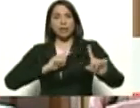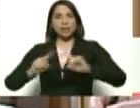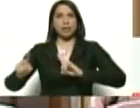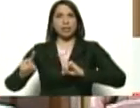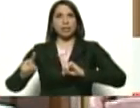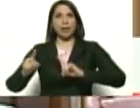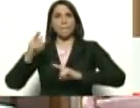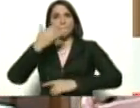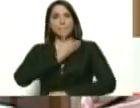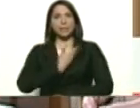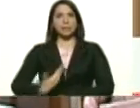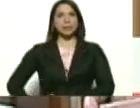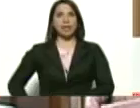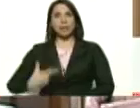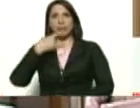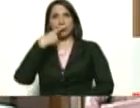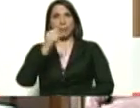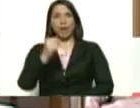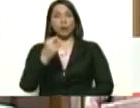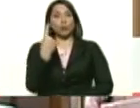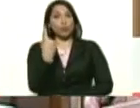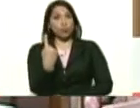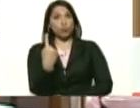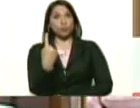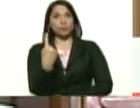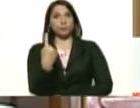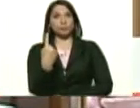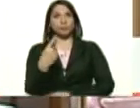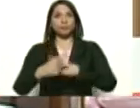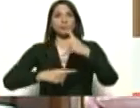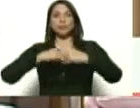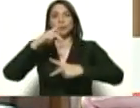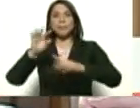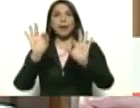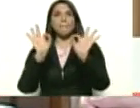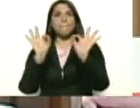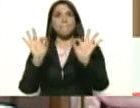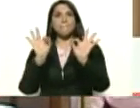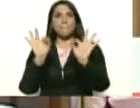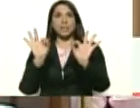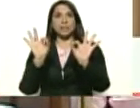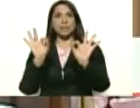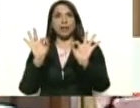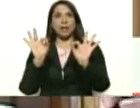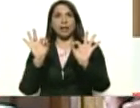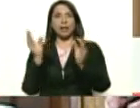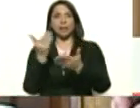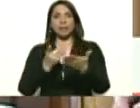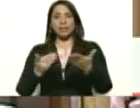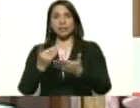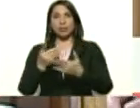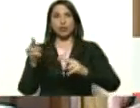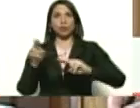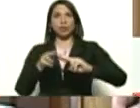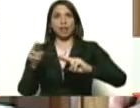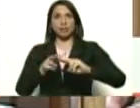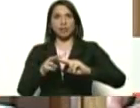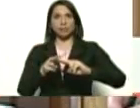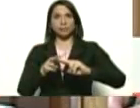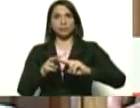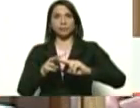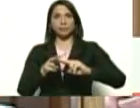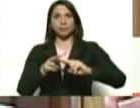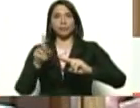Nicolás Maduro. Una de ellas, el plan especial que se diseñó tanto para Táchira como